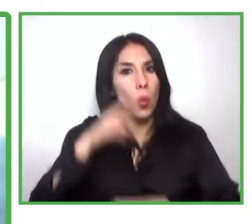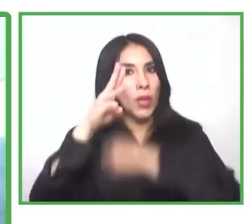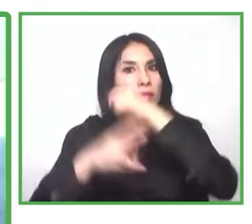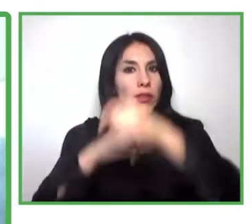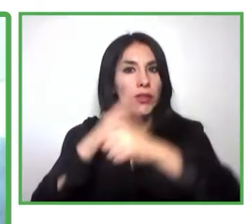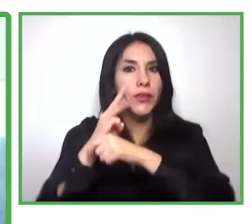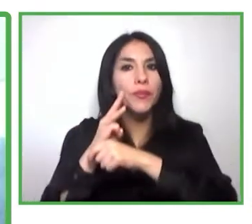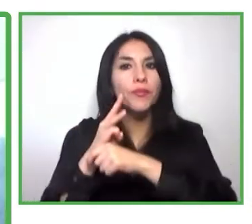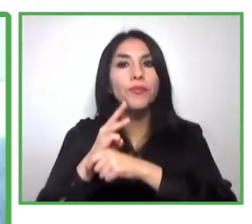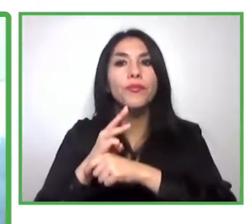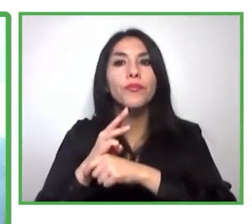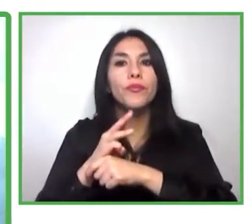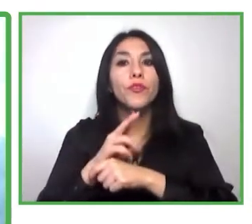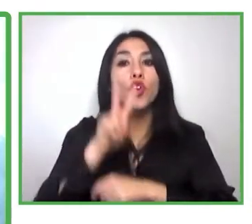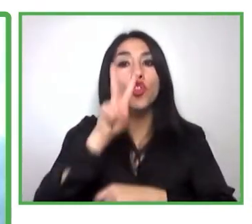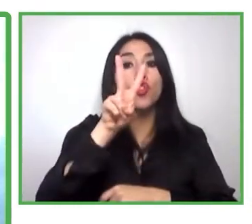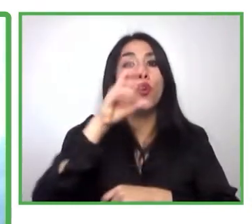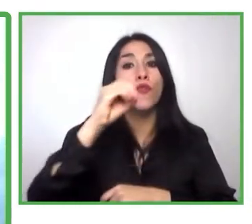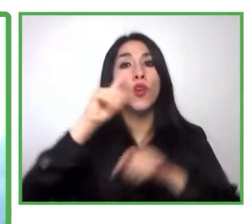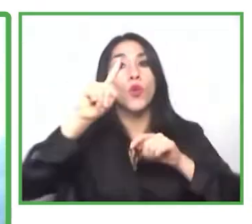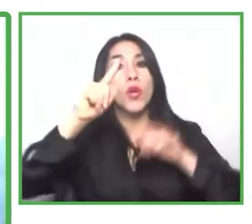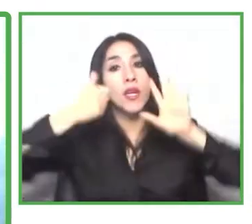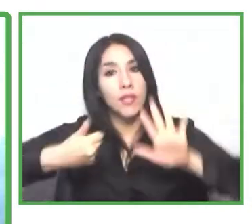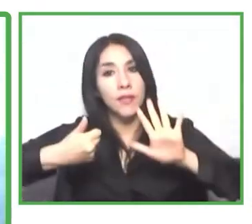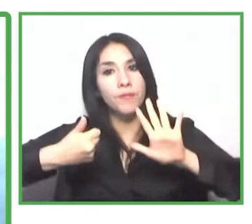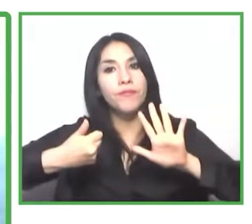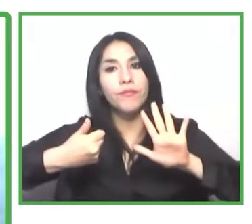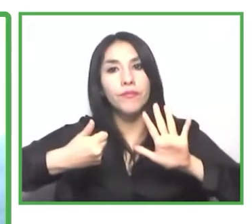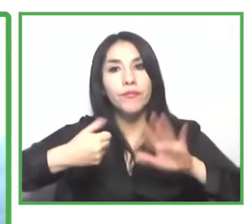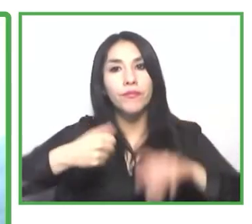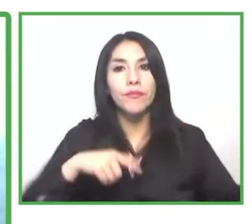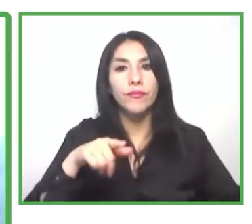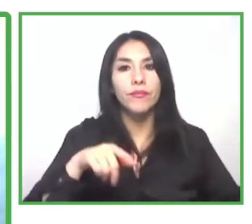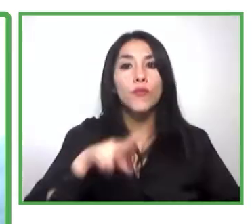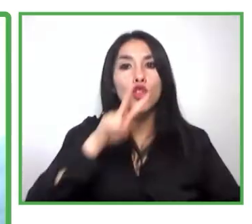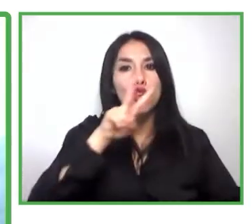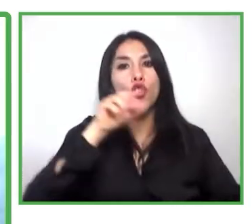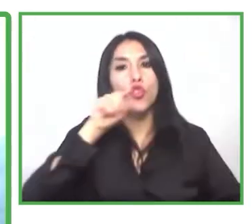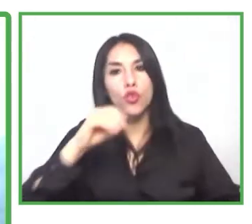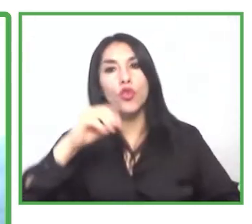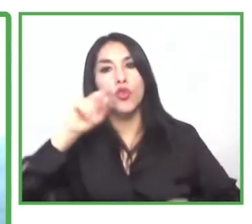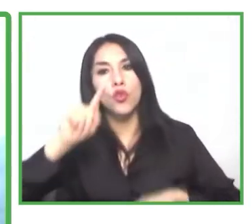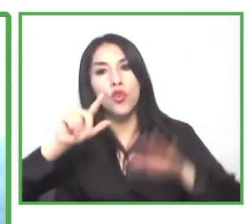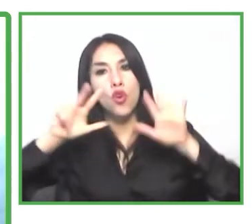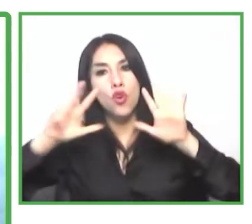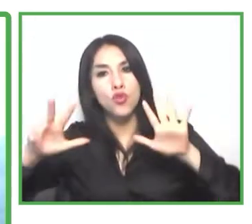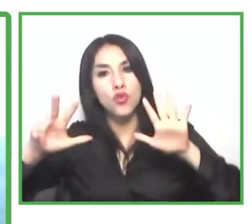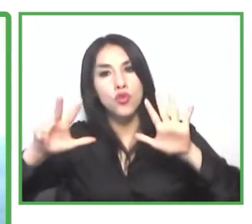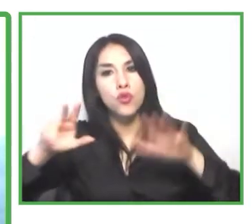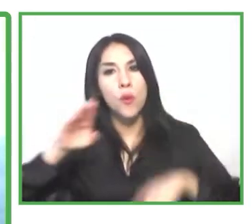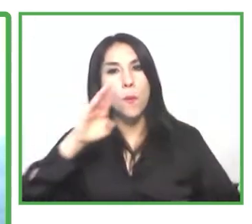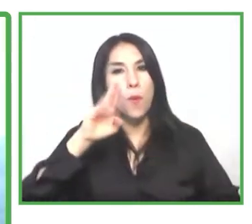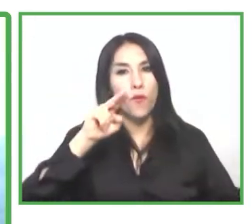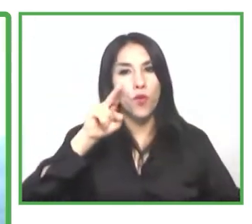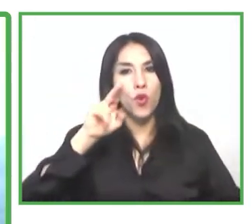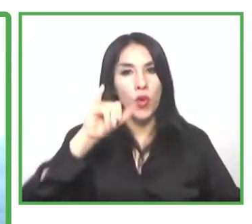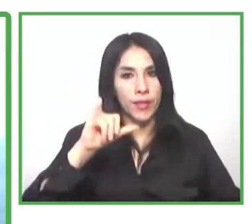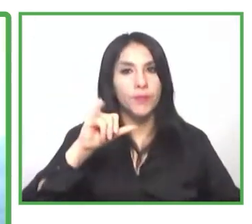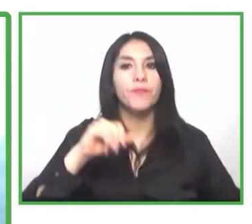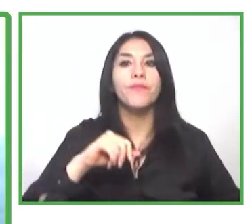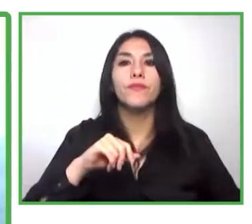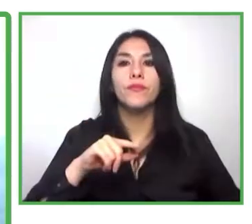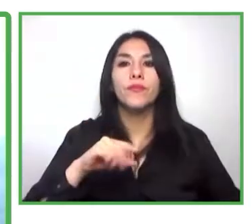promesas, y en 2018 por Expo Live en Dubai como Global Innovator. Gabriel, bienvenido,